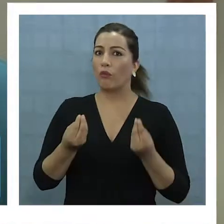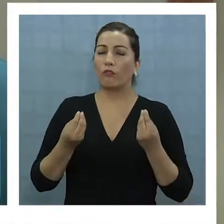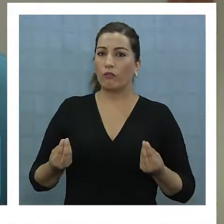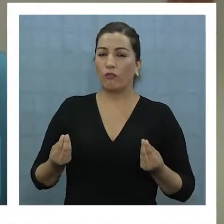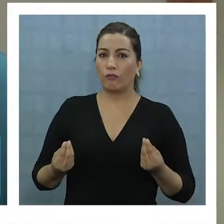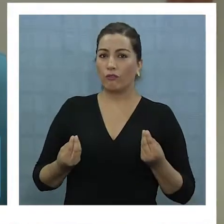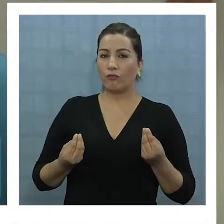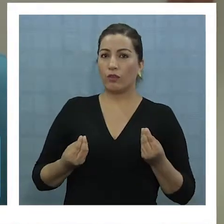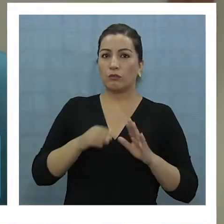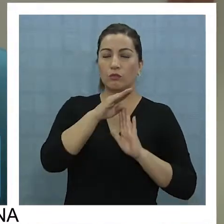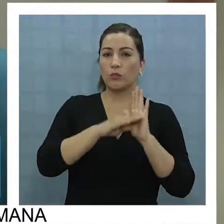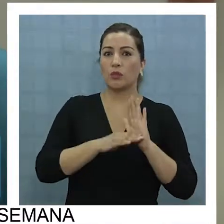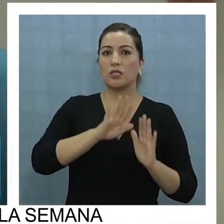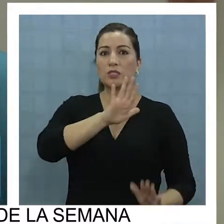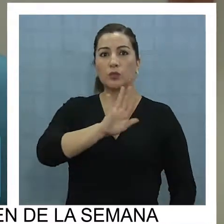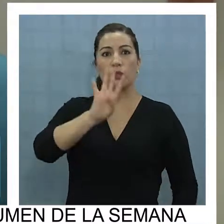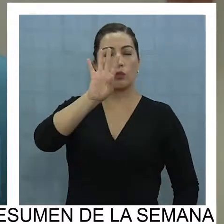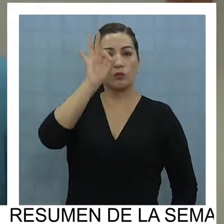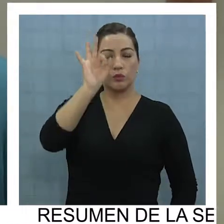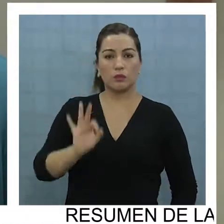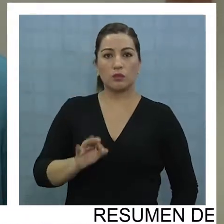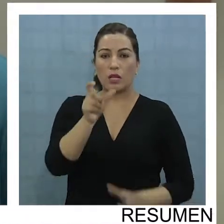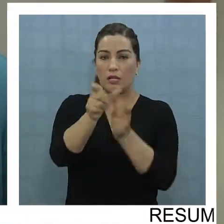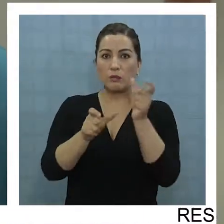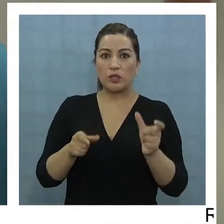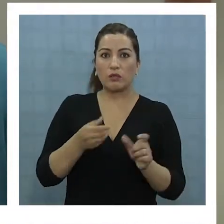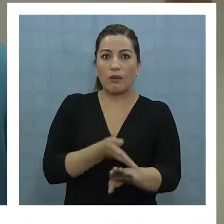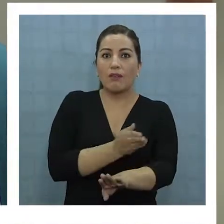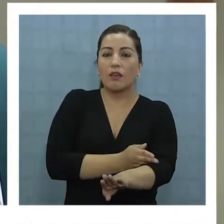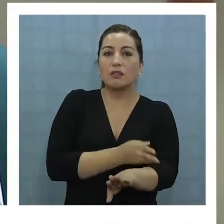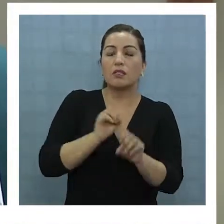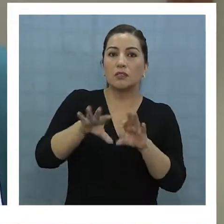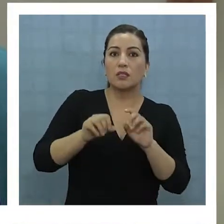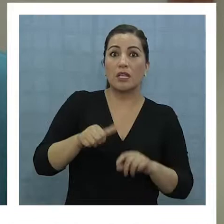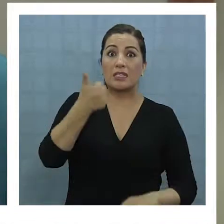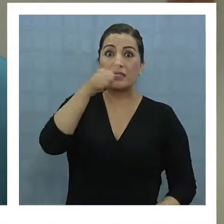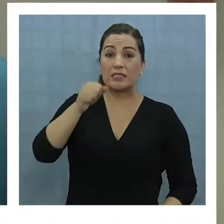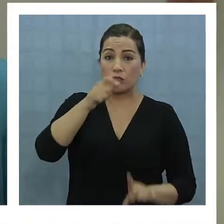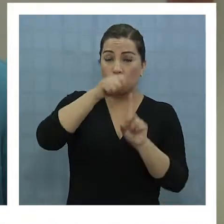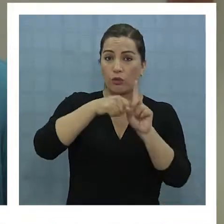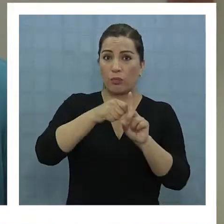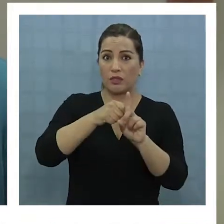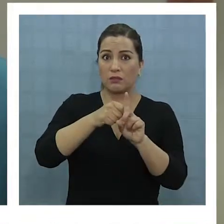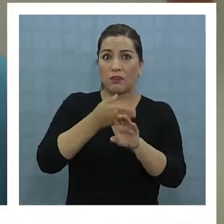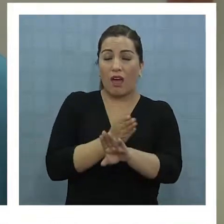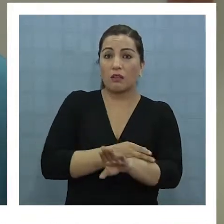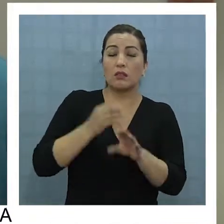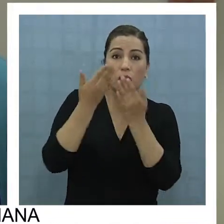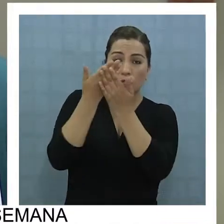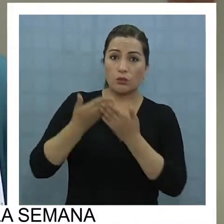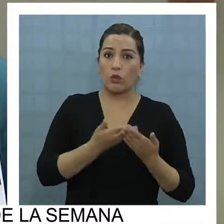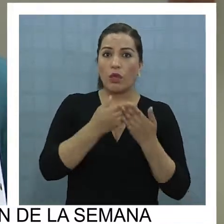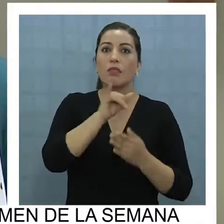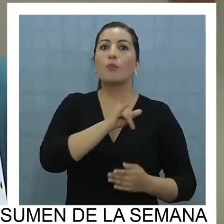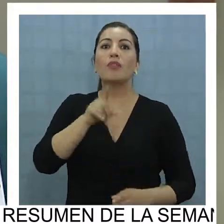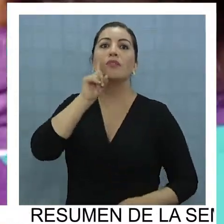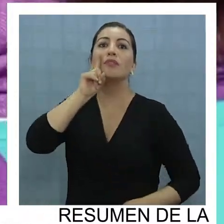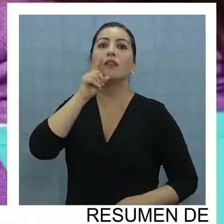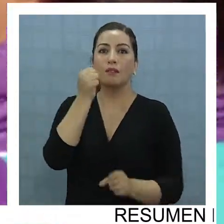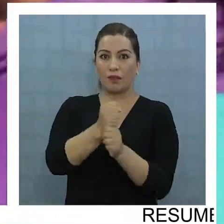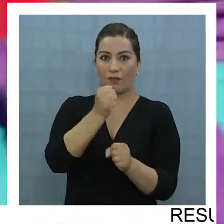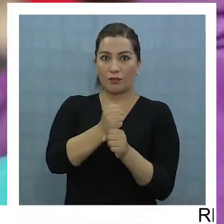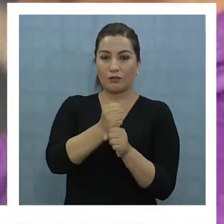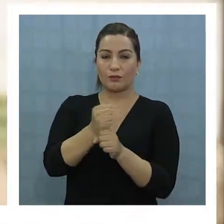entendido que más del 54% de las personas capacitadas al sexto mes de haber recibido la capacitación han encontrado un empleo.